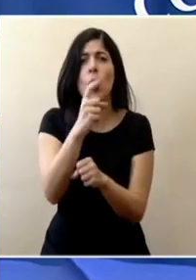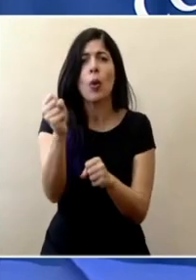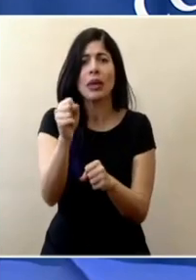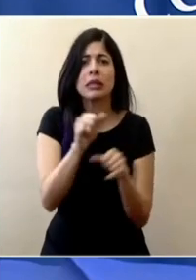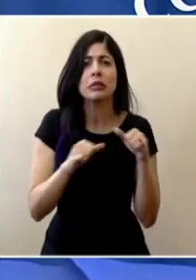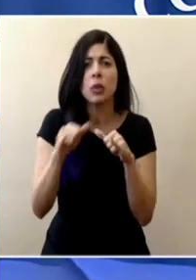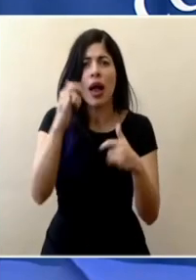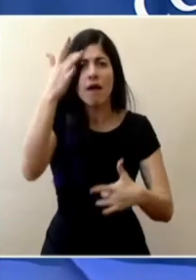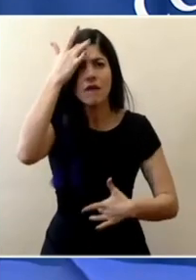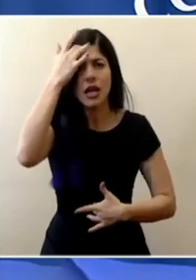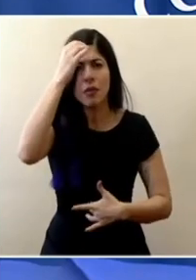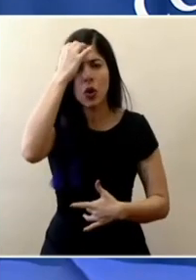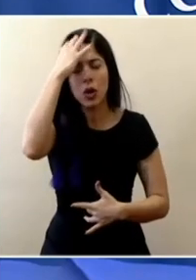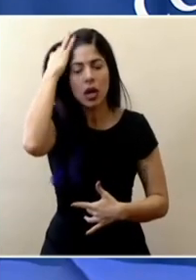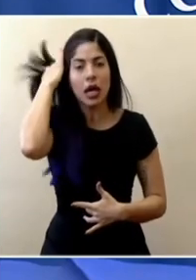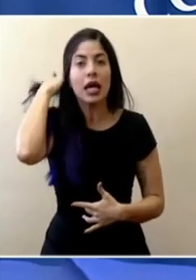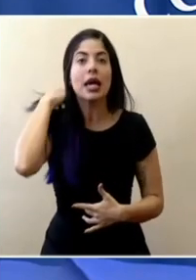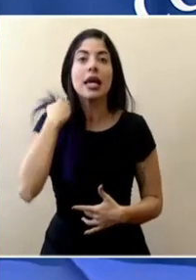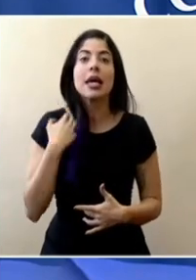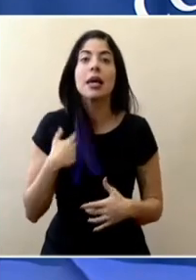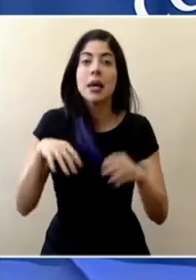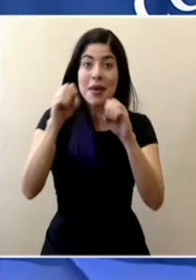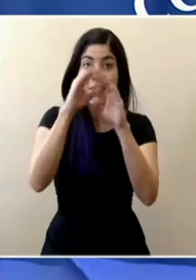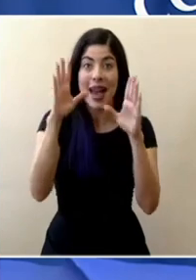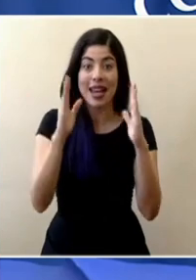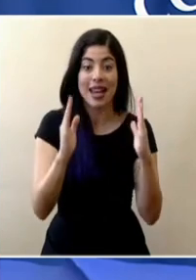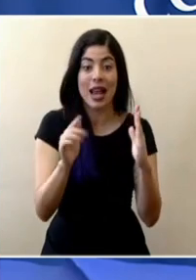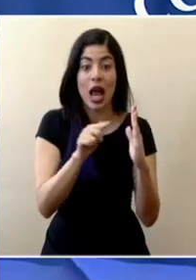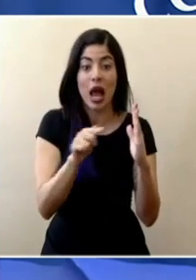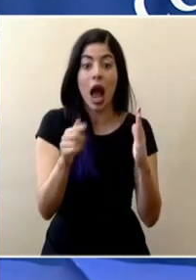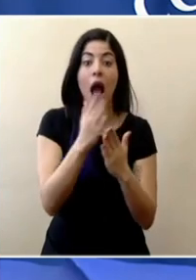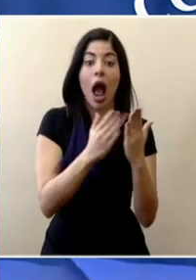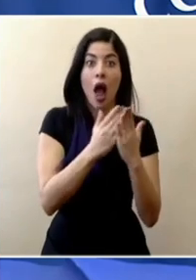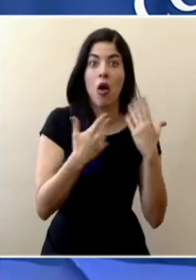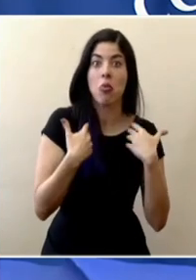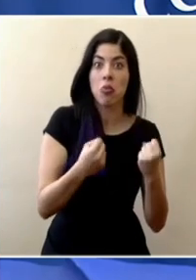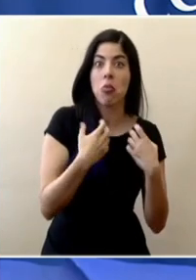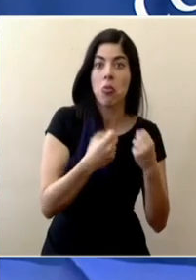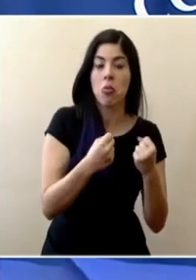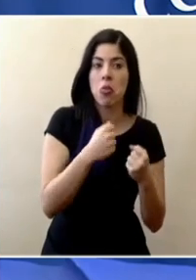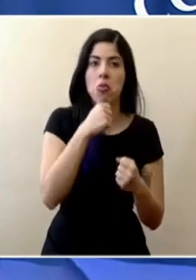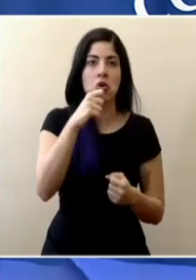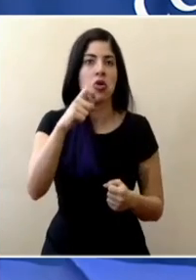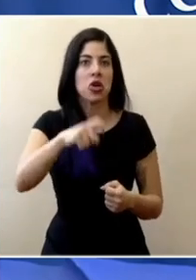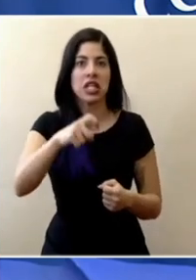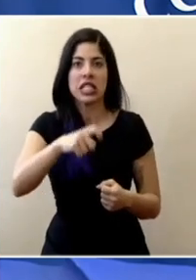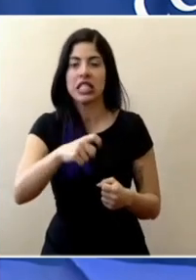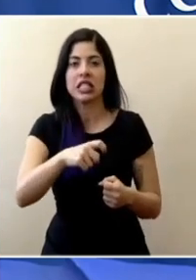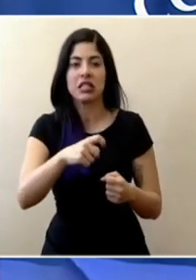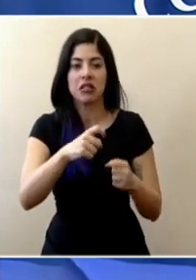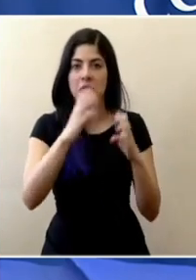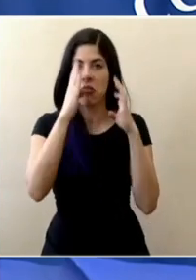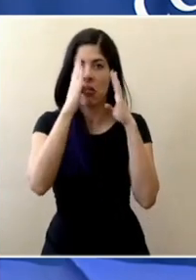Imagínense que en ese porcentaje ya dijimos muchos van a salir adelante sin ninguna necesidad de una atención